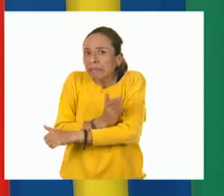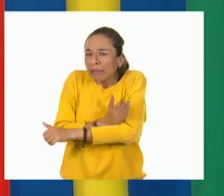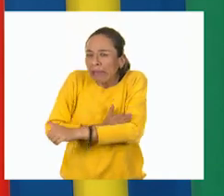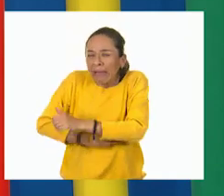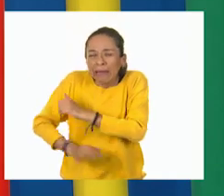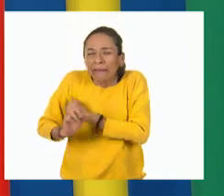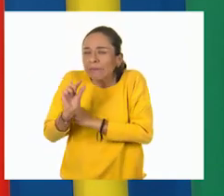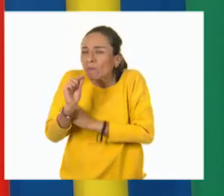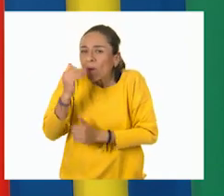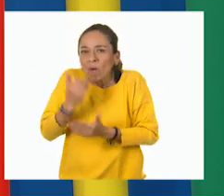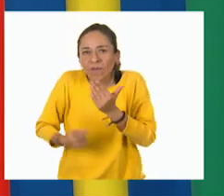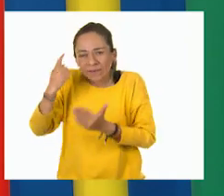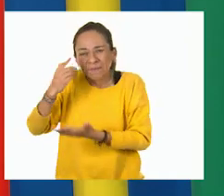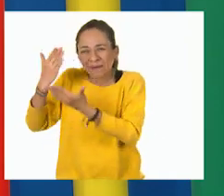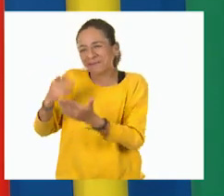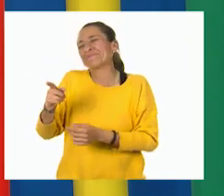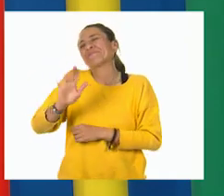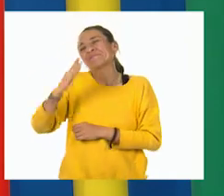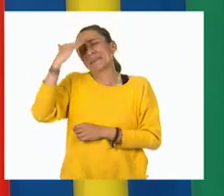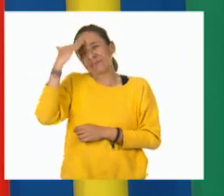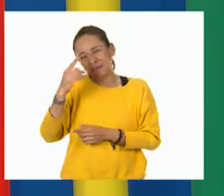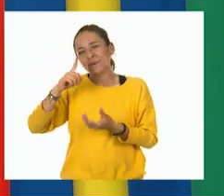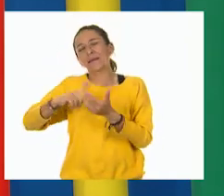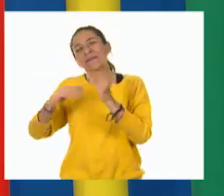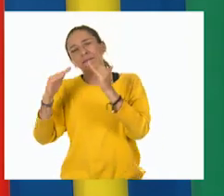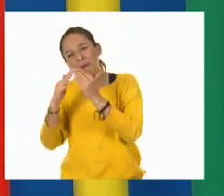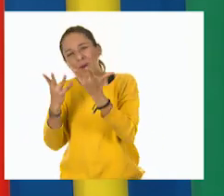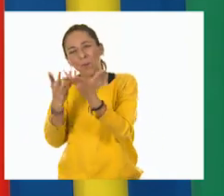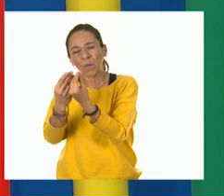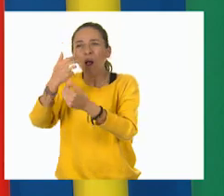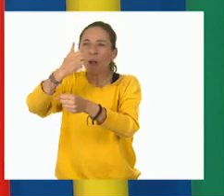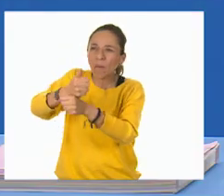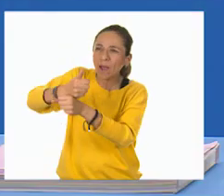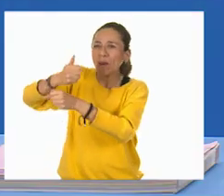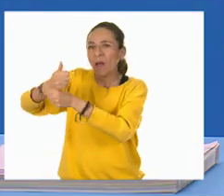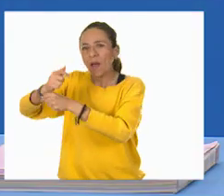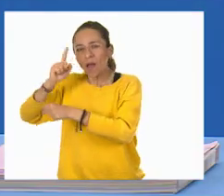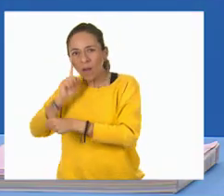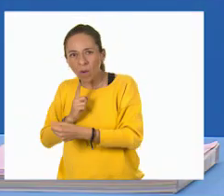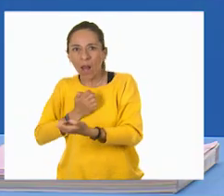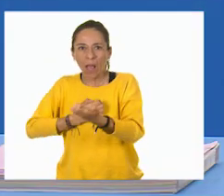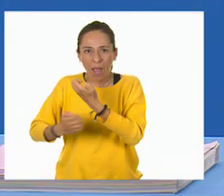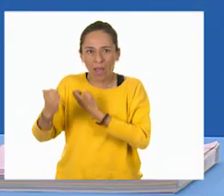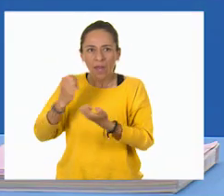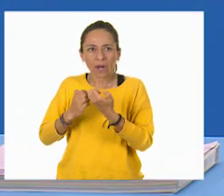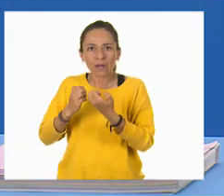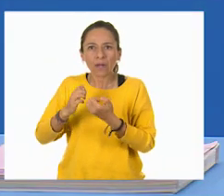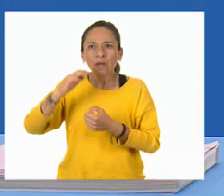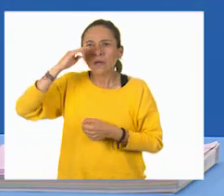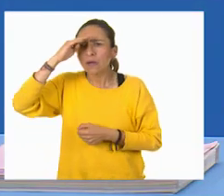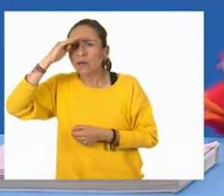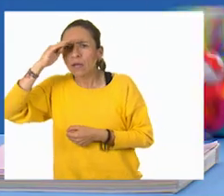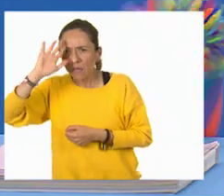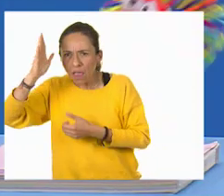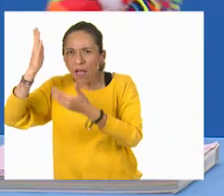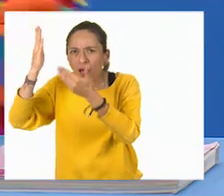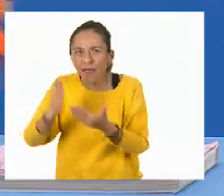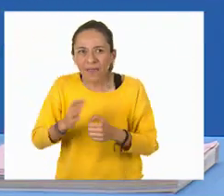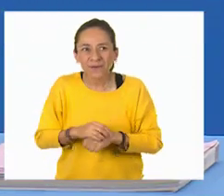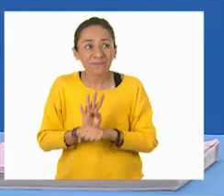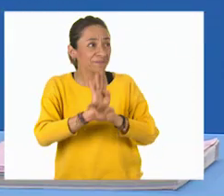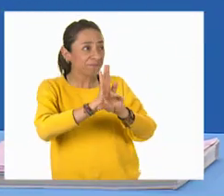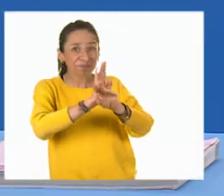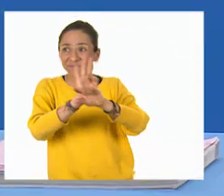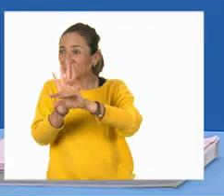sabe que estaba haciendo ejercicio en casa con sus abuelitos y... ¡Ay! De hecho, creo que por allá lo veo llegando. ¡Hola,